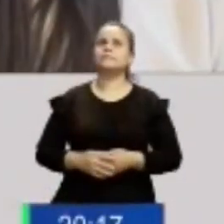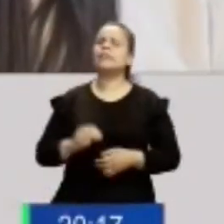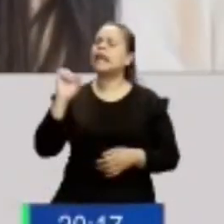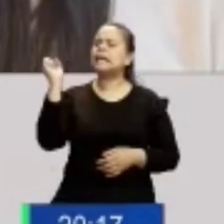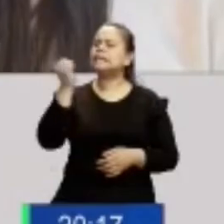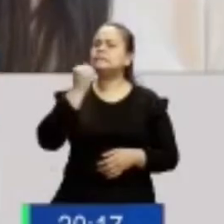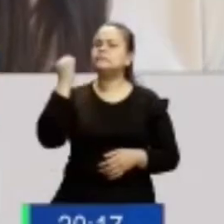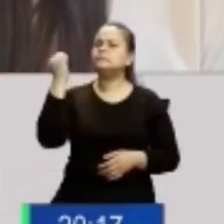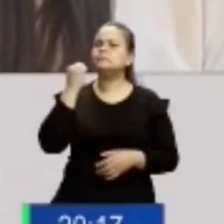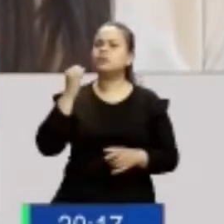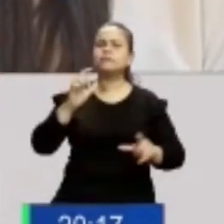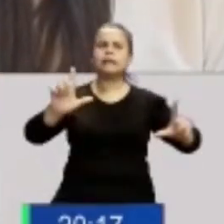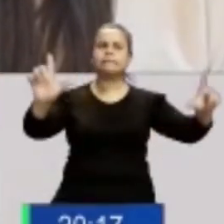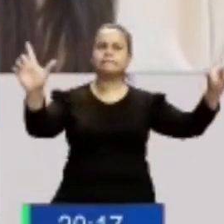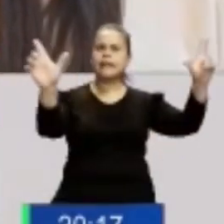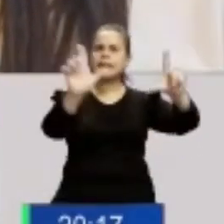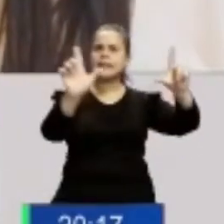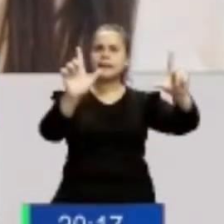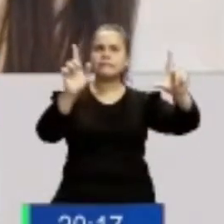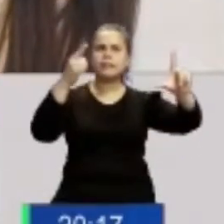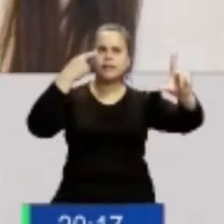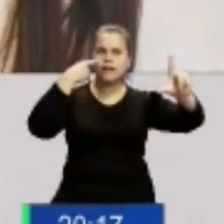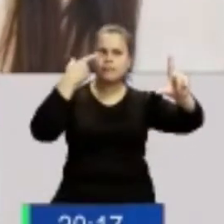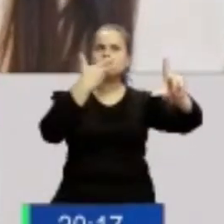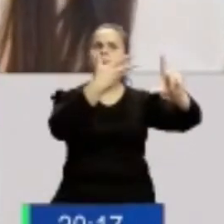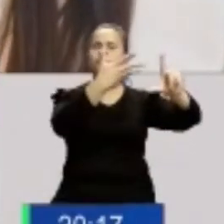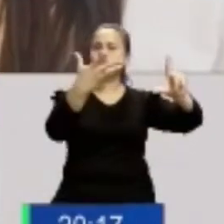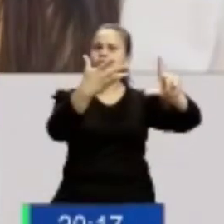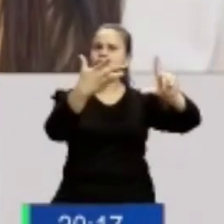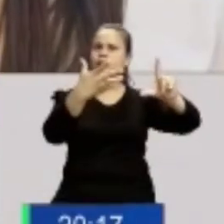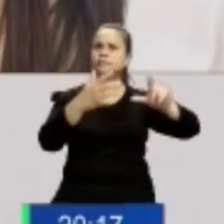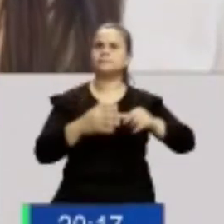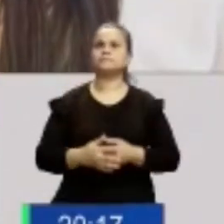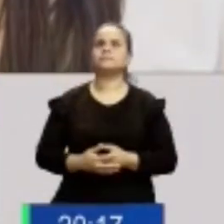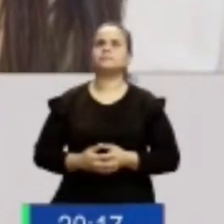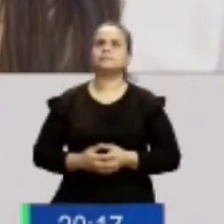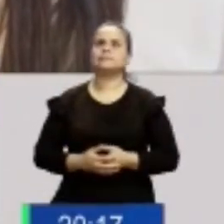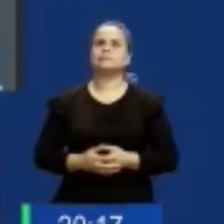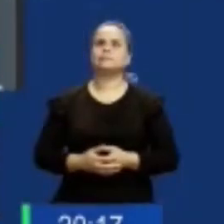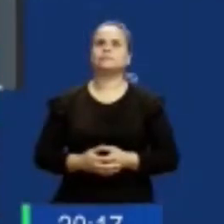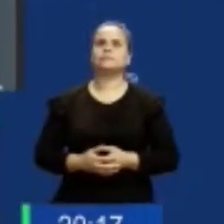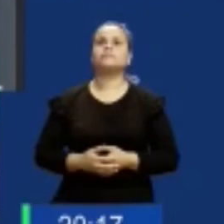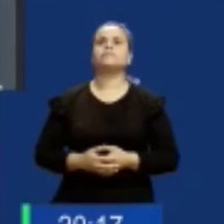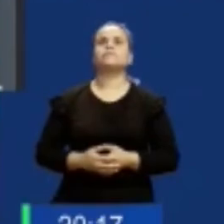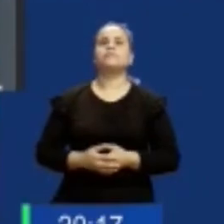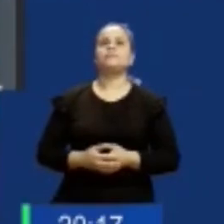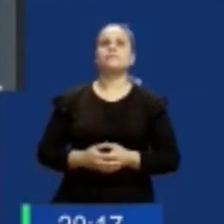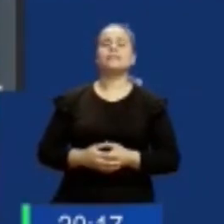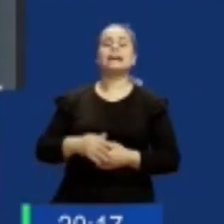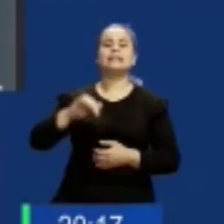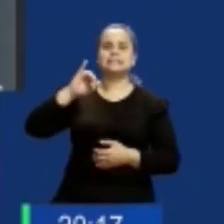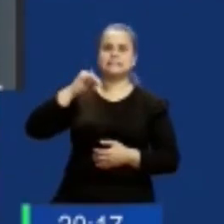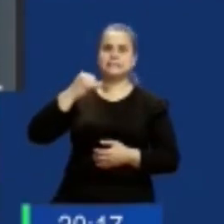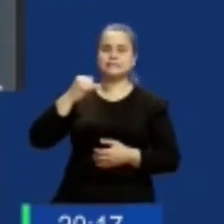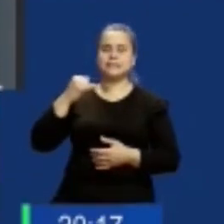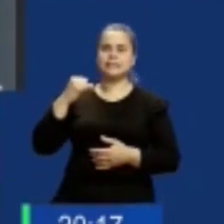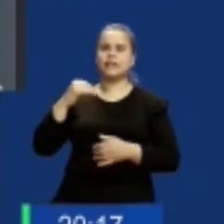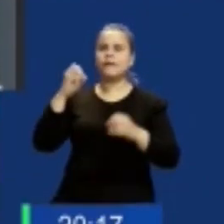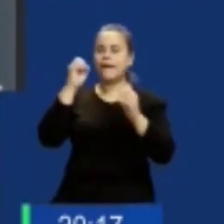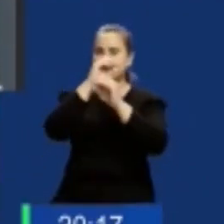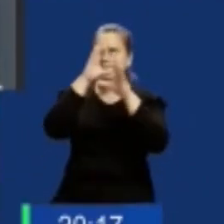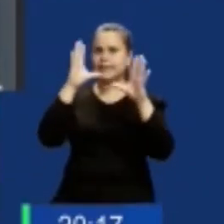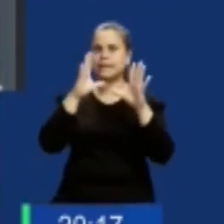través de la televisación, ¿no, Flor? Sí, y quiero aclarar también que ya se llevó a cabo este protocolo de acción para prevenir, abordar e